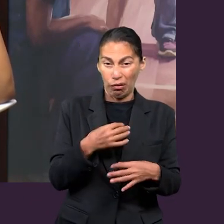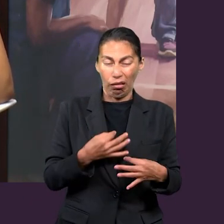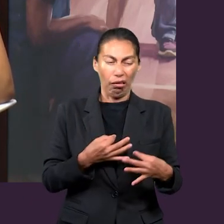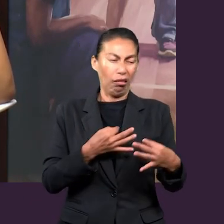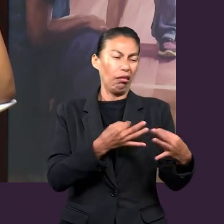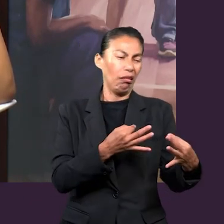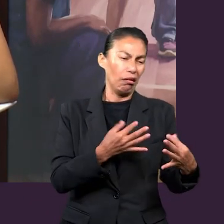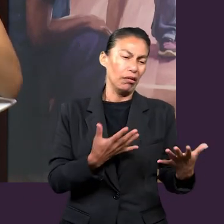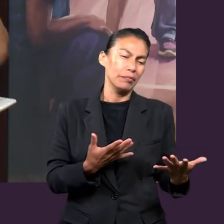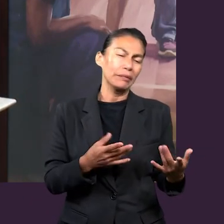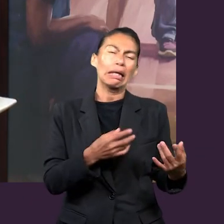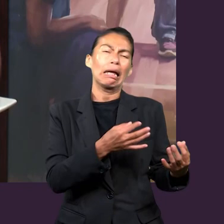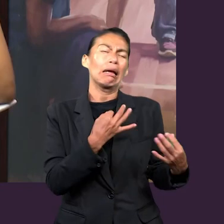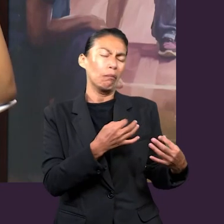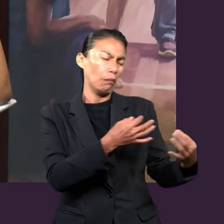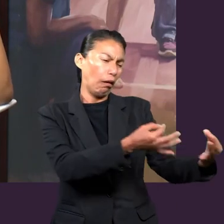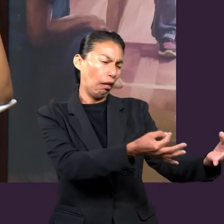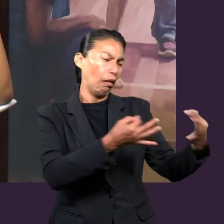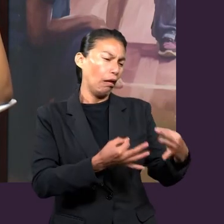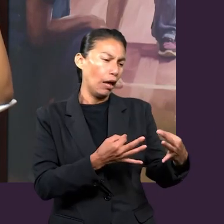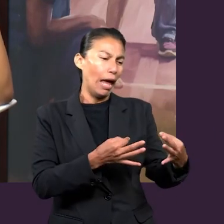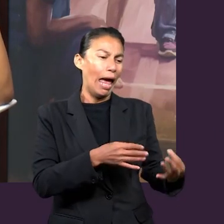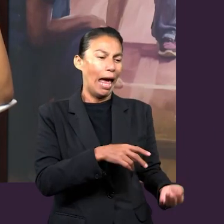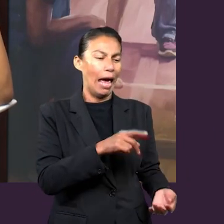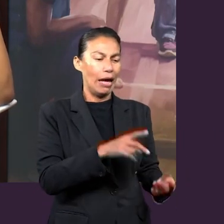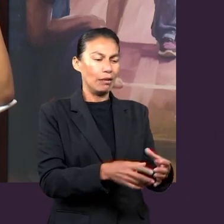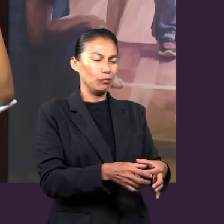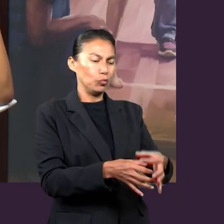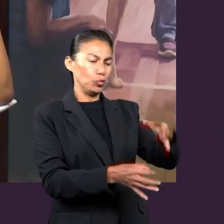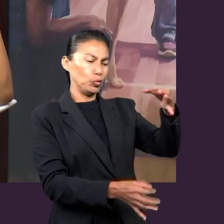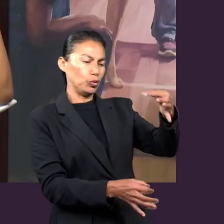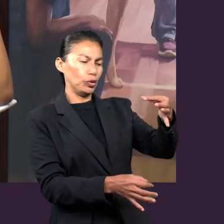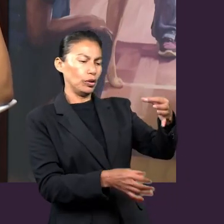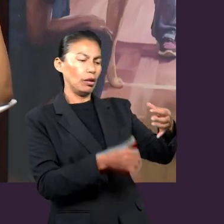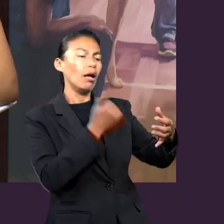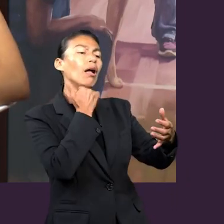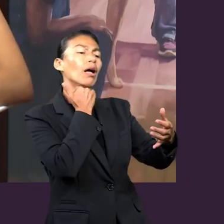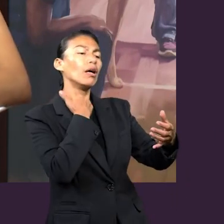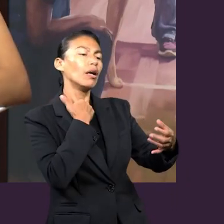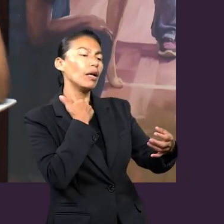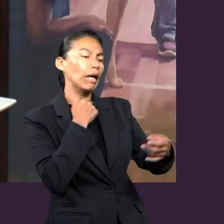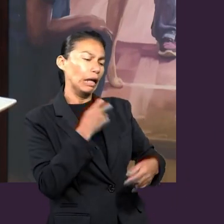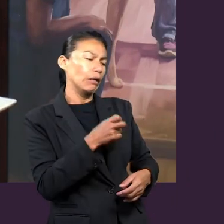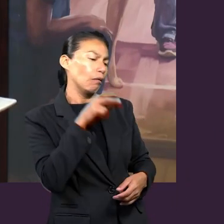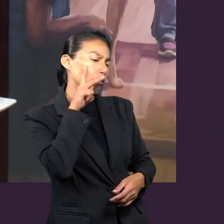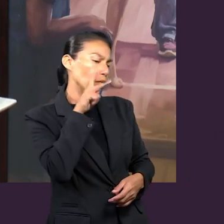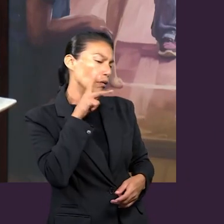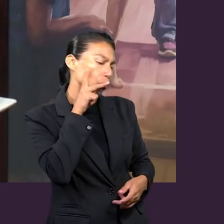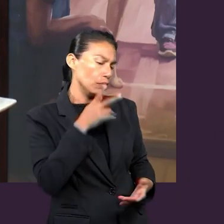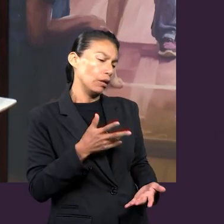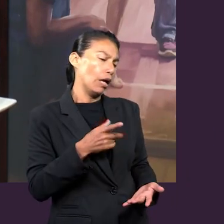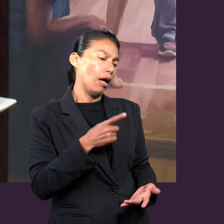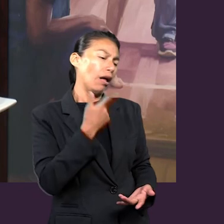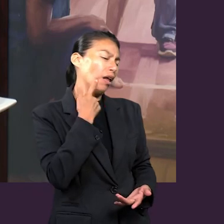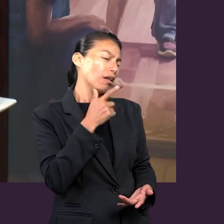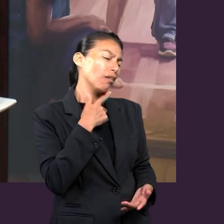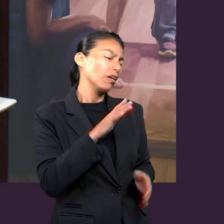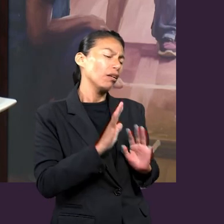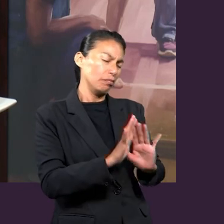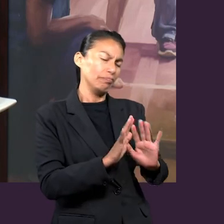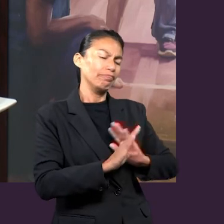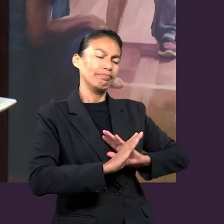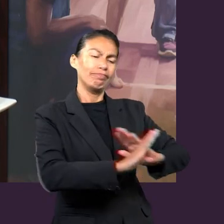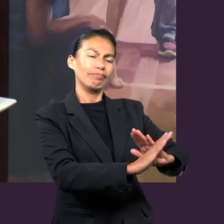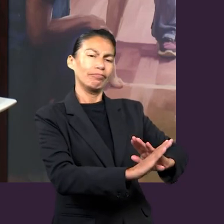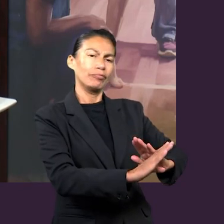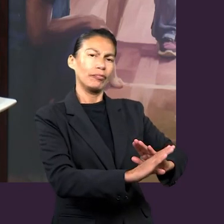coger la tentación así, de frente, ¿no? Tal vez una botella de alcohol aquí de frente, entonces, ah, esto es una tentación porque lo estoy viendo. Pero también hay